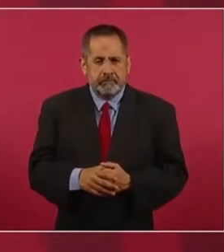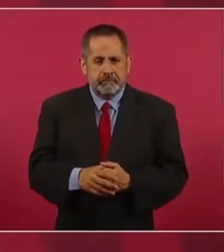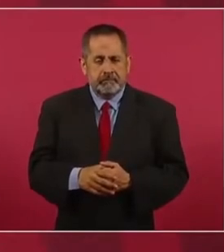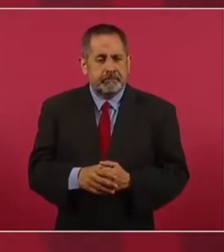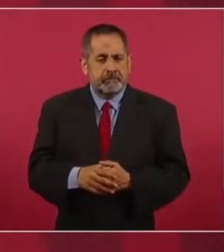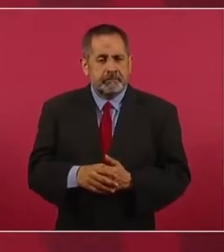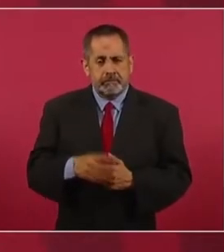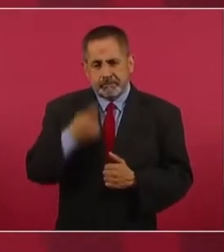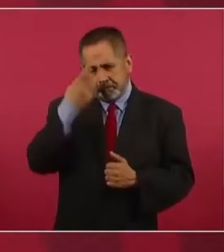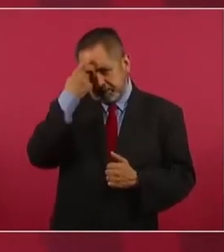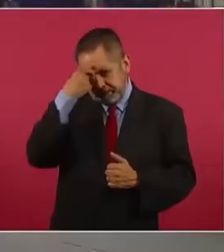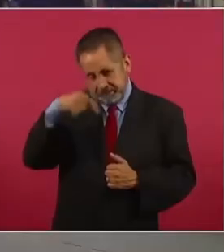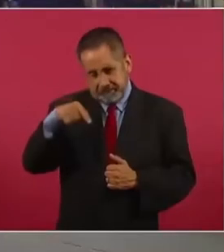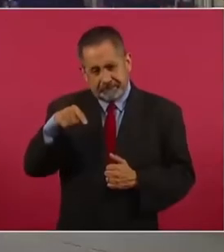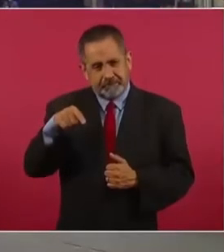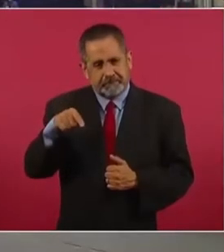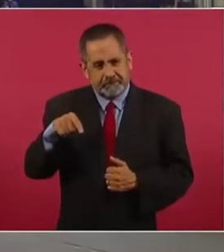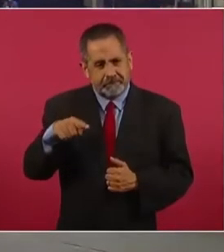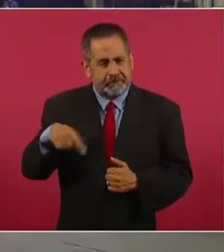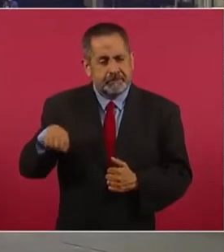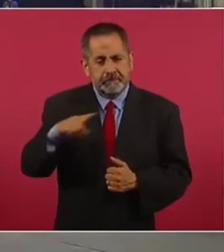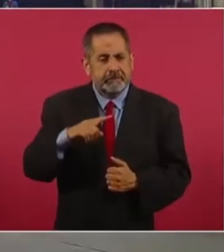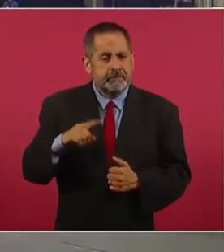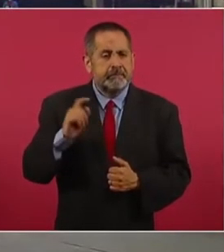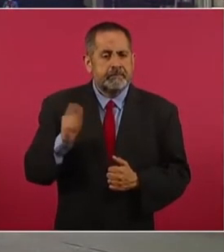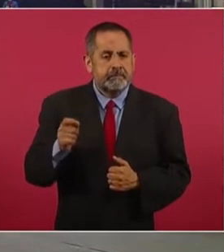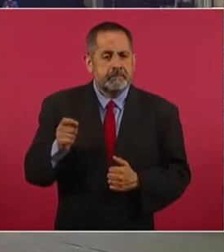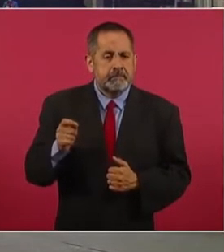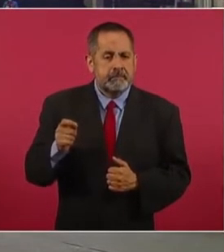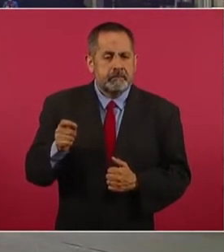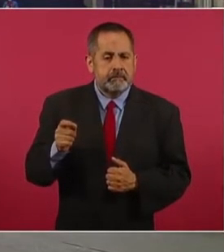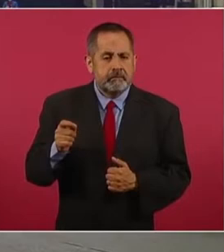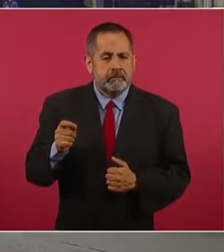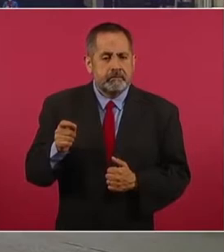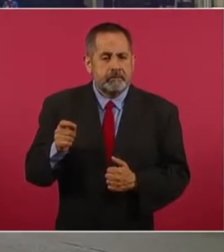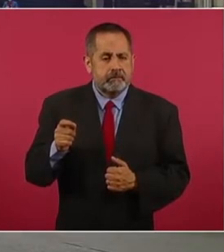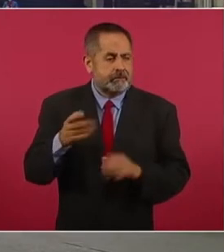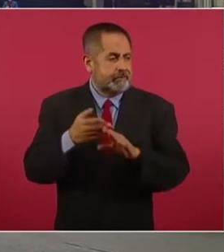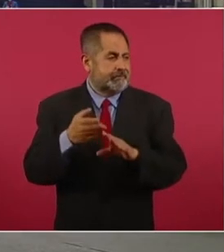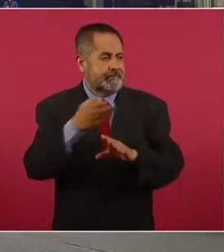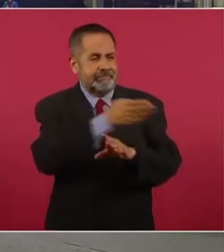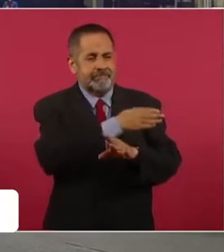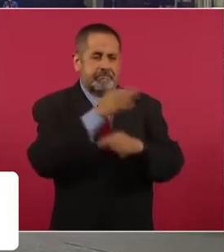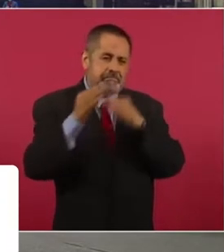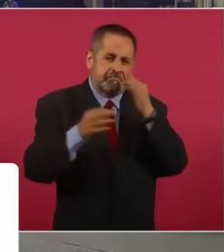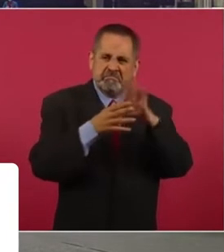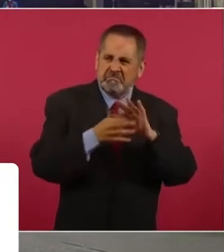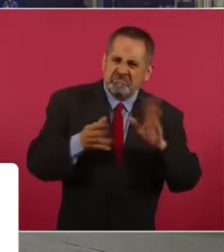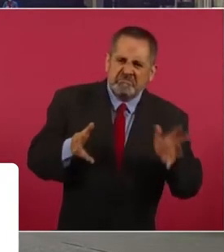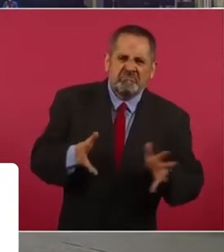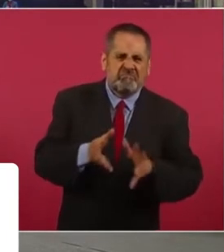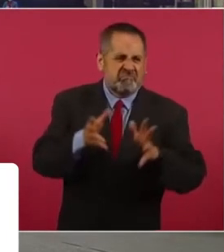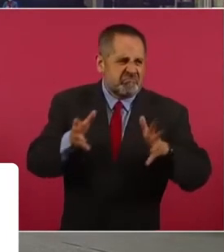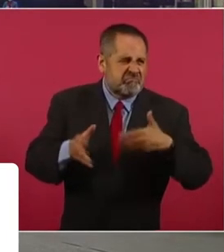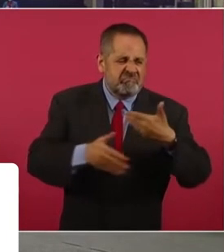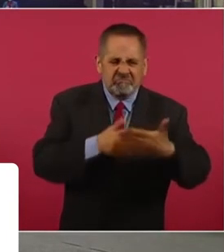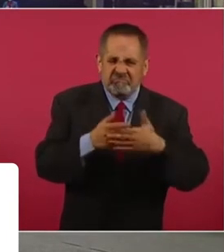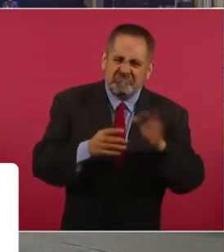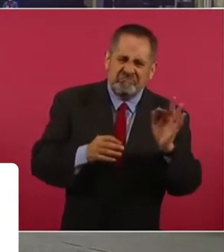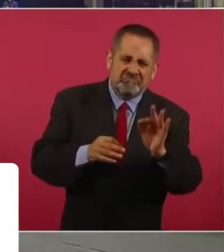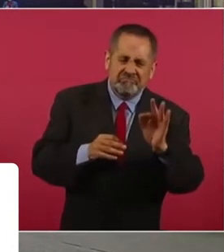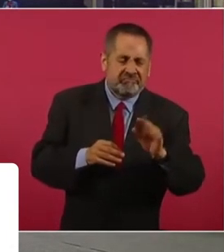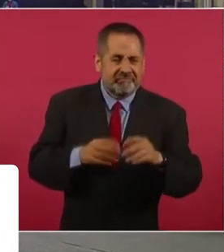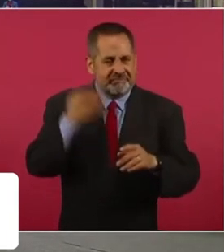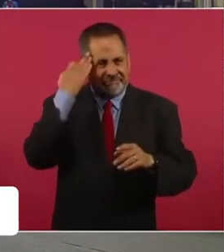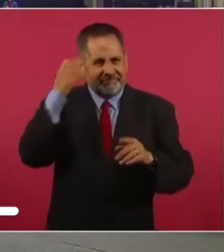lo que se vino promoviendo durante